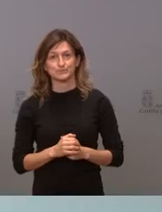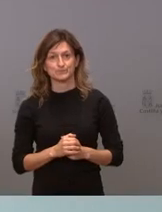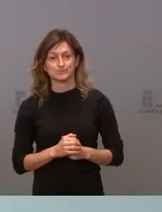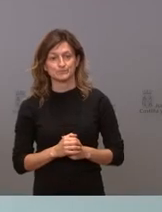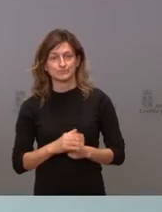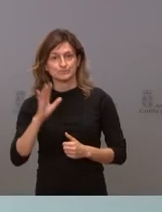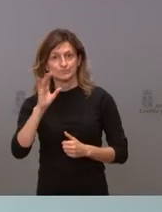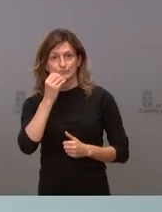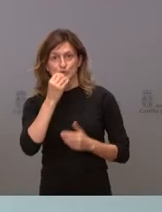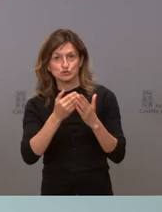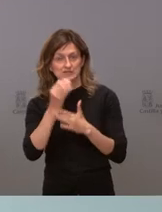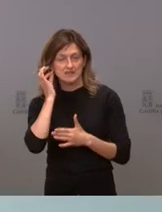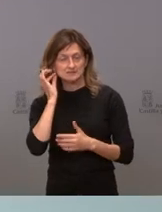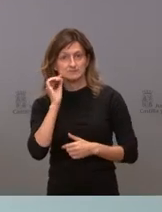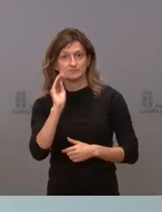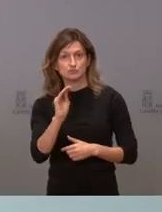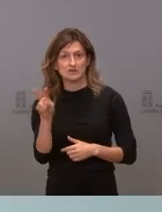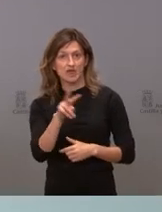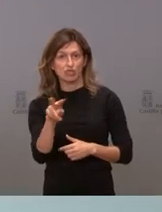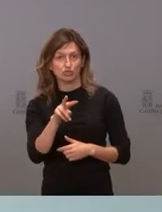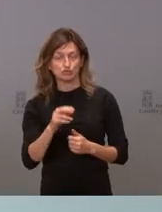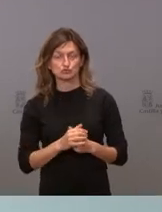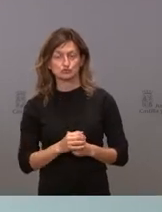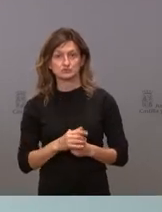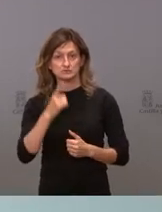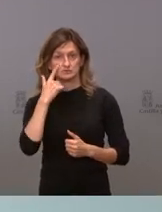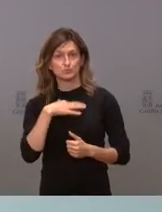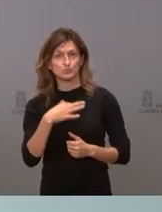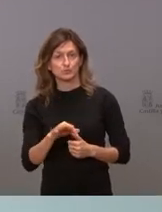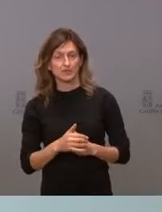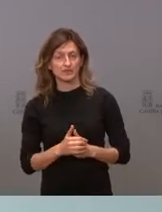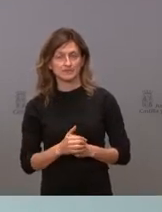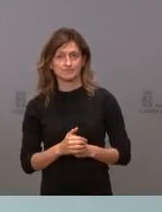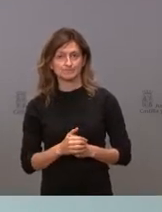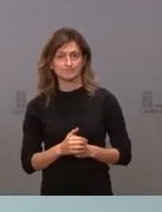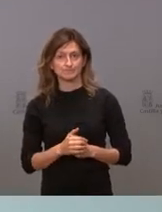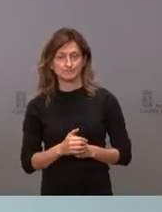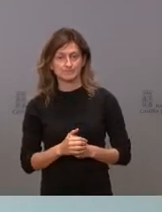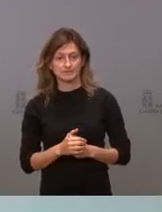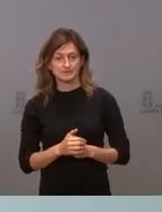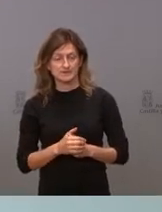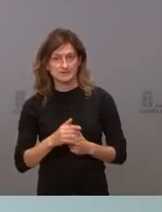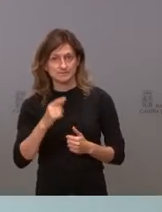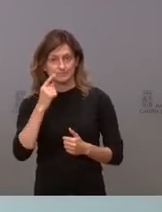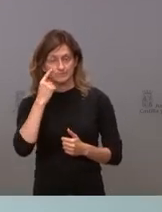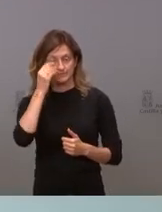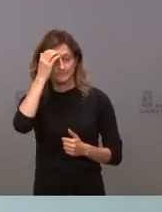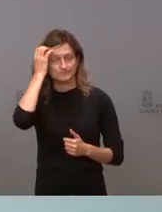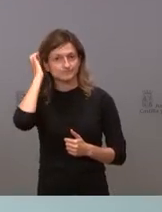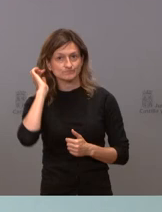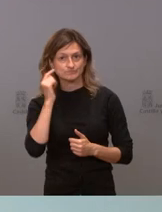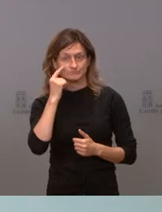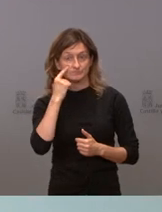días. A mí me gustaría a los dos, si es posible, o si creen que no, que no ha lugar,